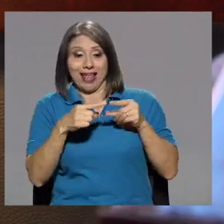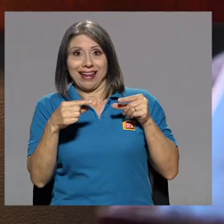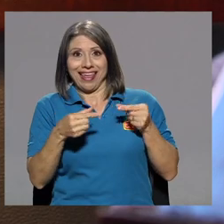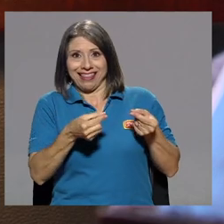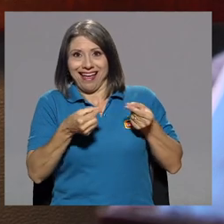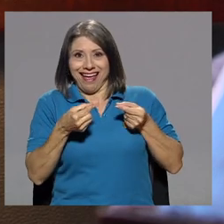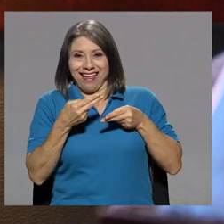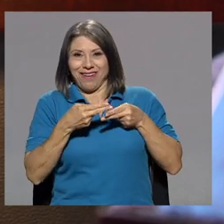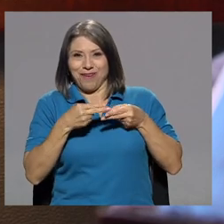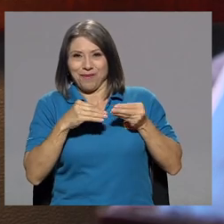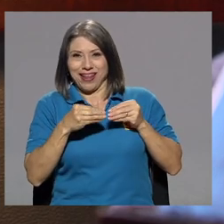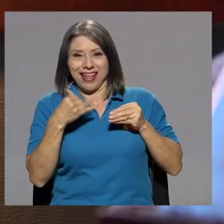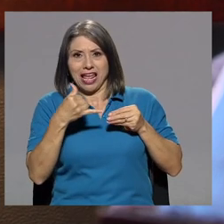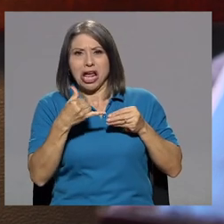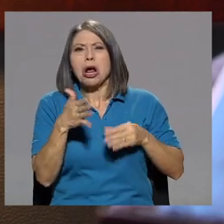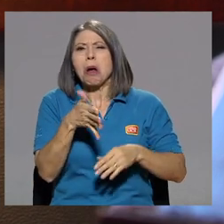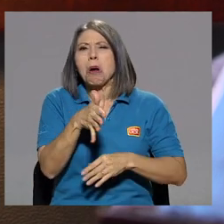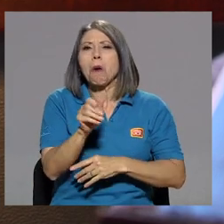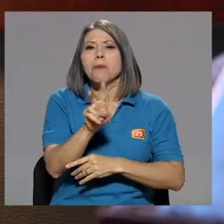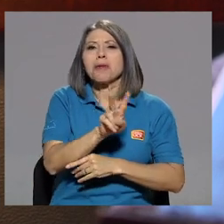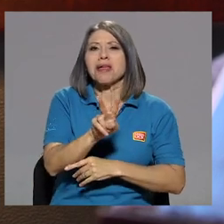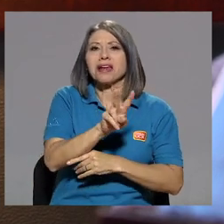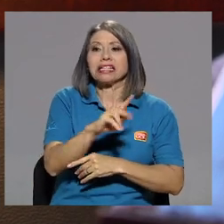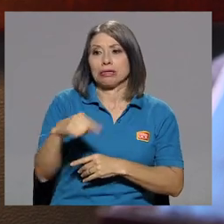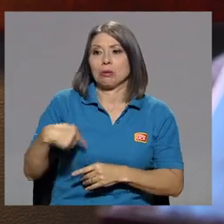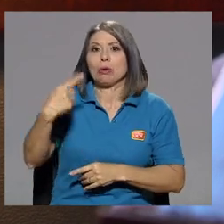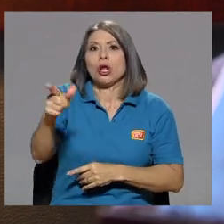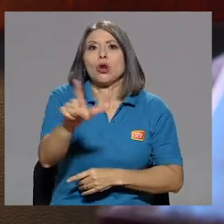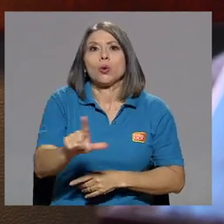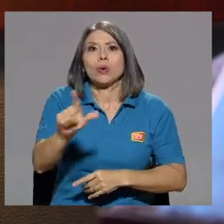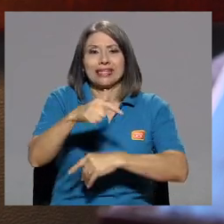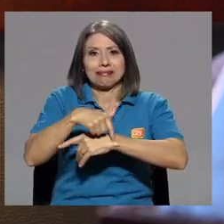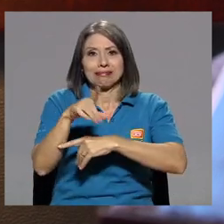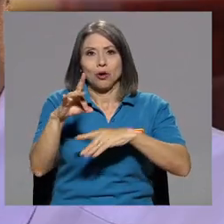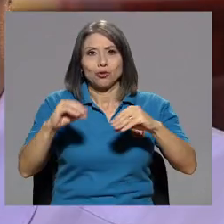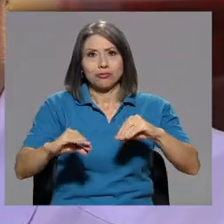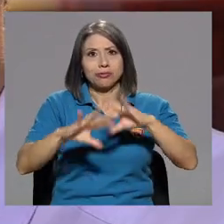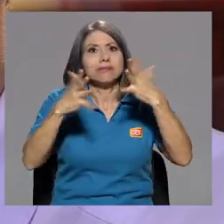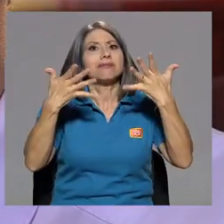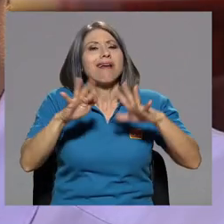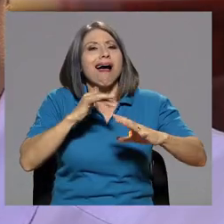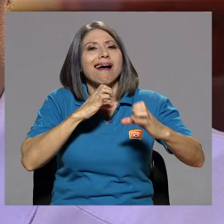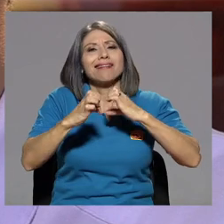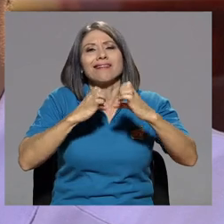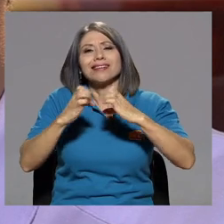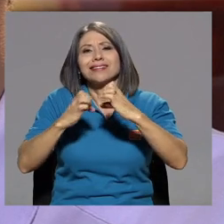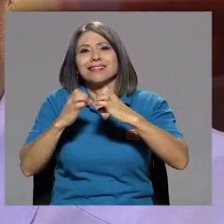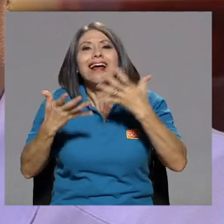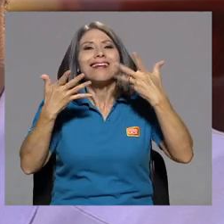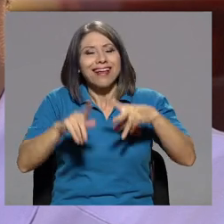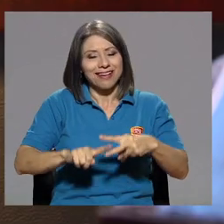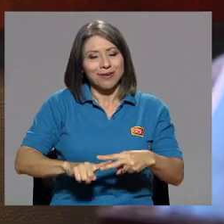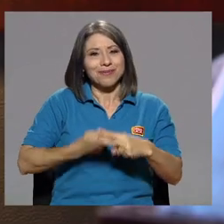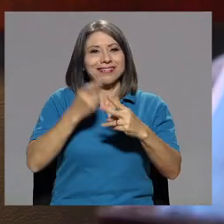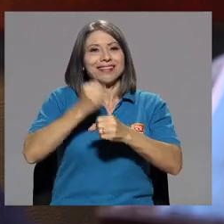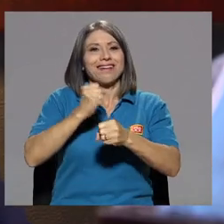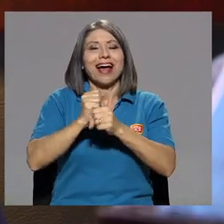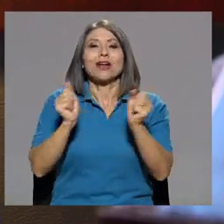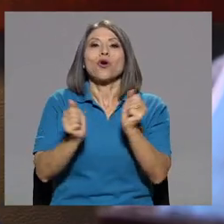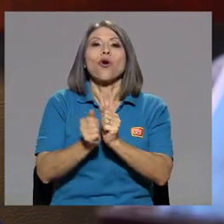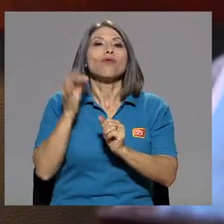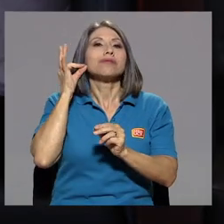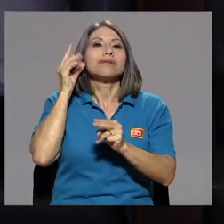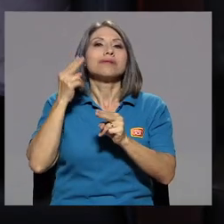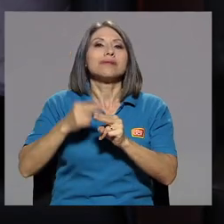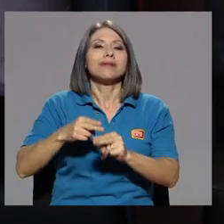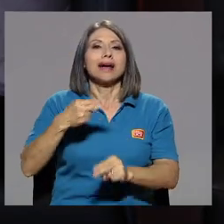Eso fue como un viernes y el lunes a las 8 de la mañana me estaban haciendo la entrevista. Y ahí comencé a trabajar con Elena